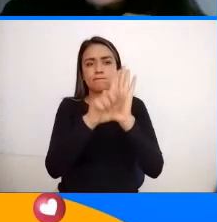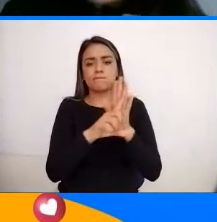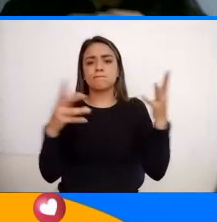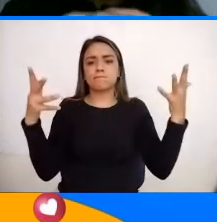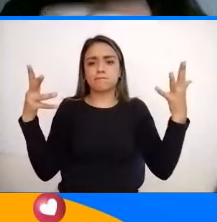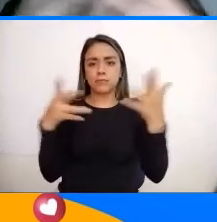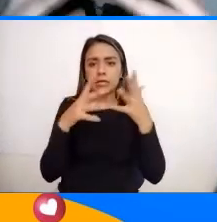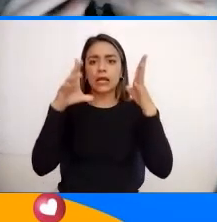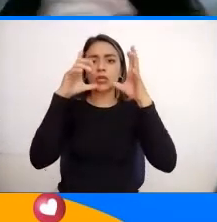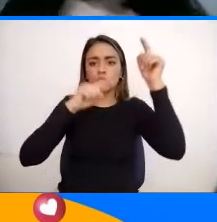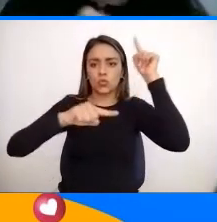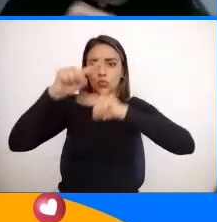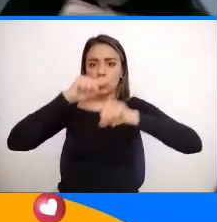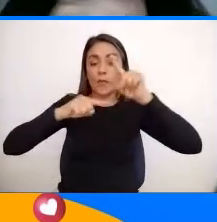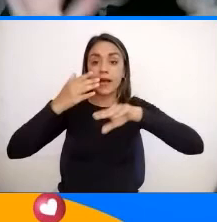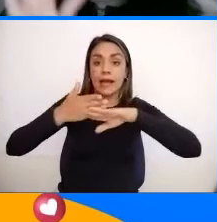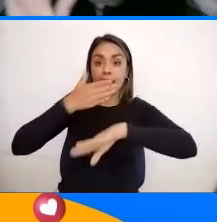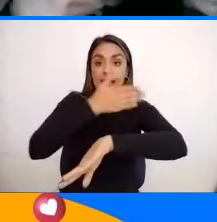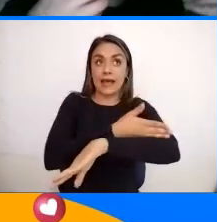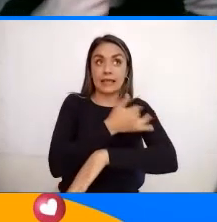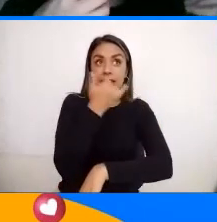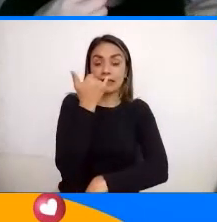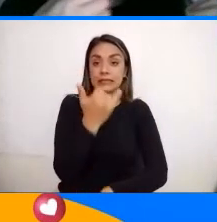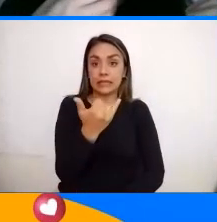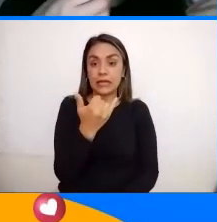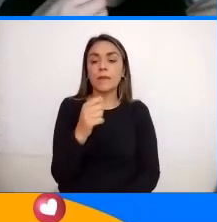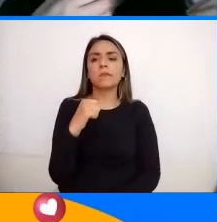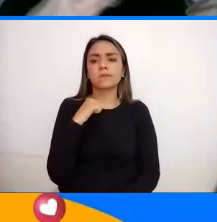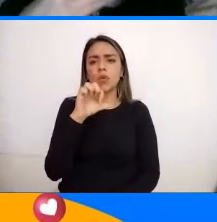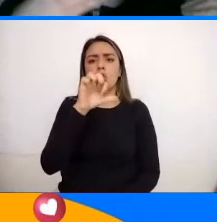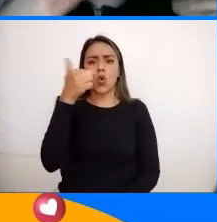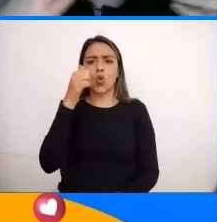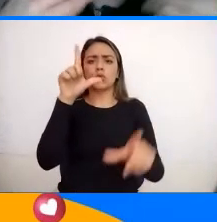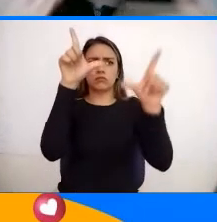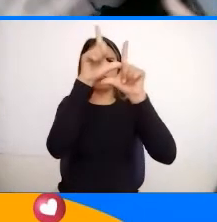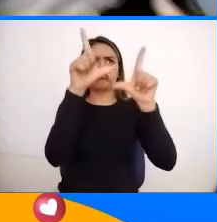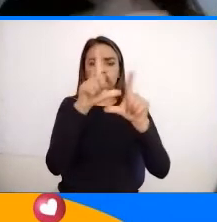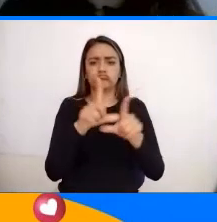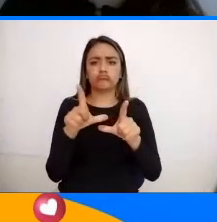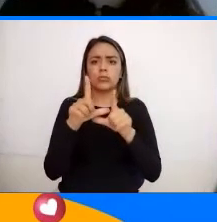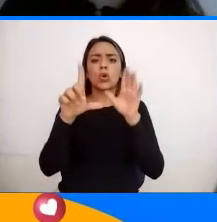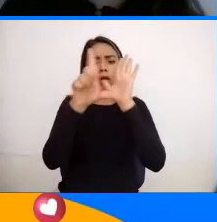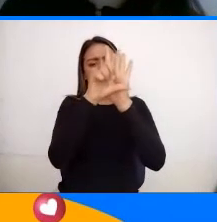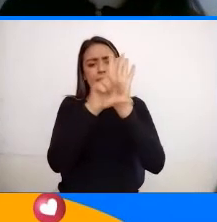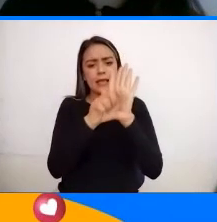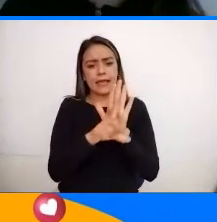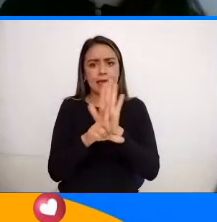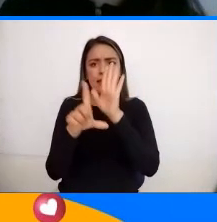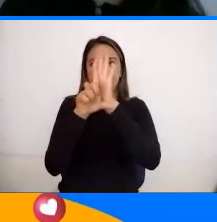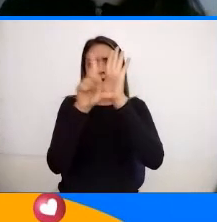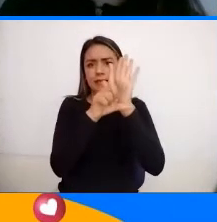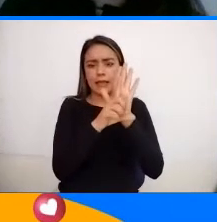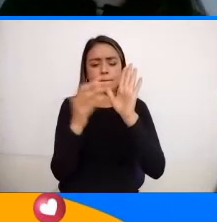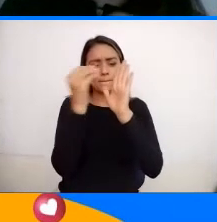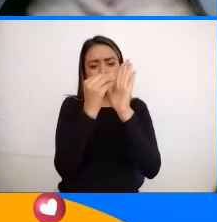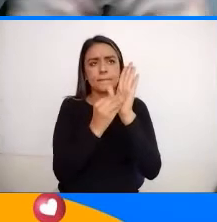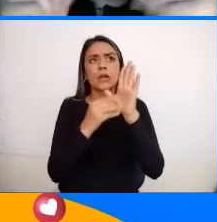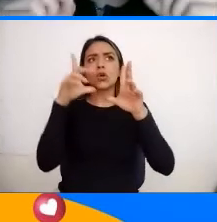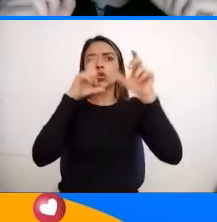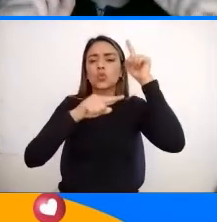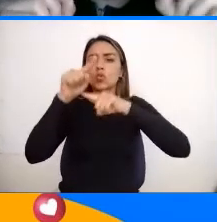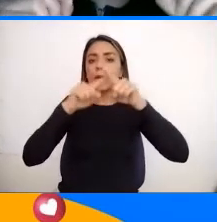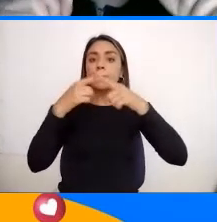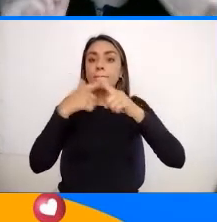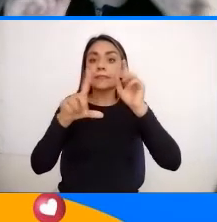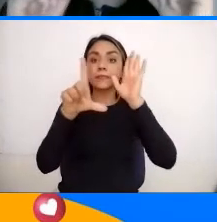turismo La anterior a esto Pues había Otras leyes Que habían emitido Por el tema Del turismo Pero La